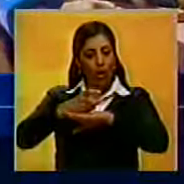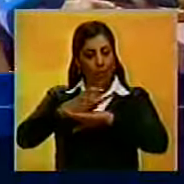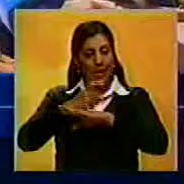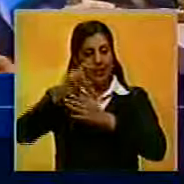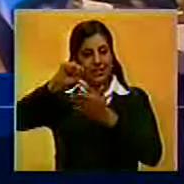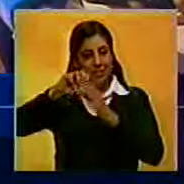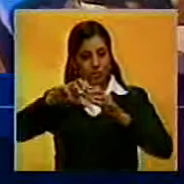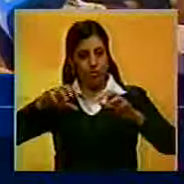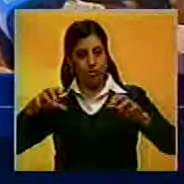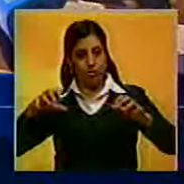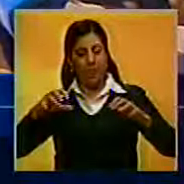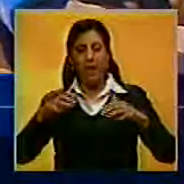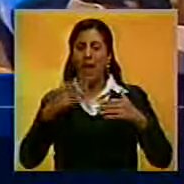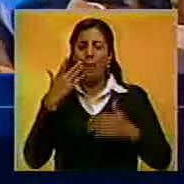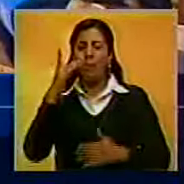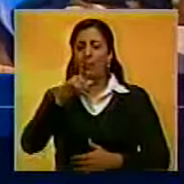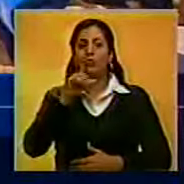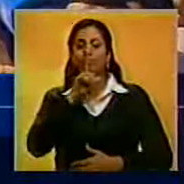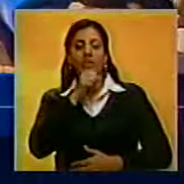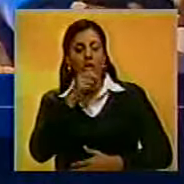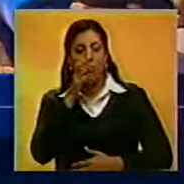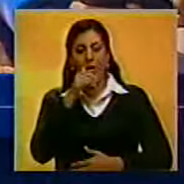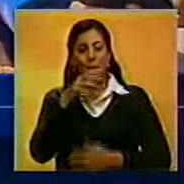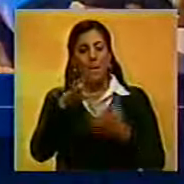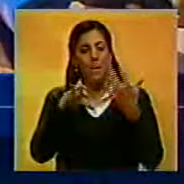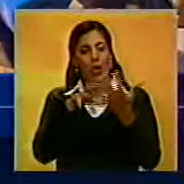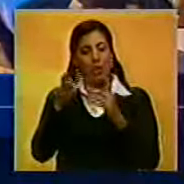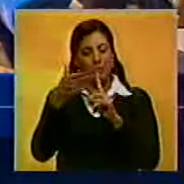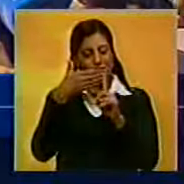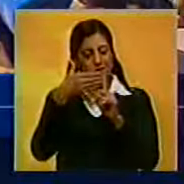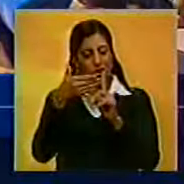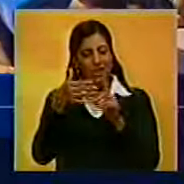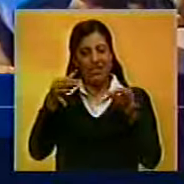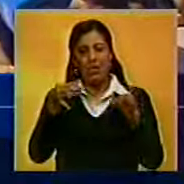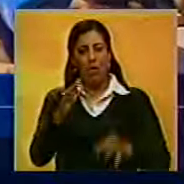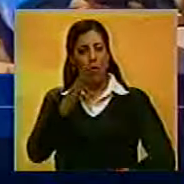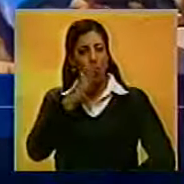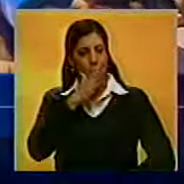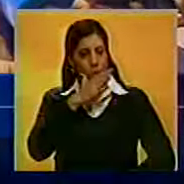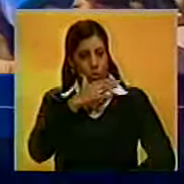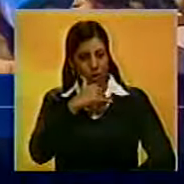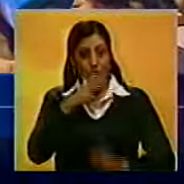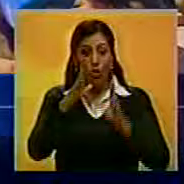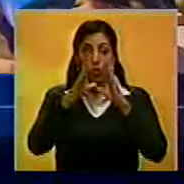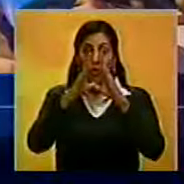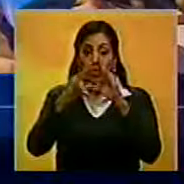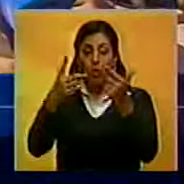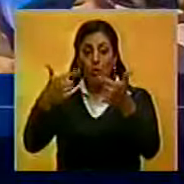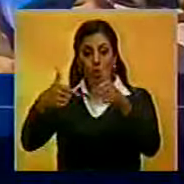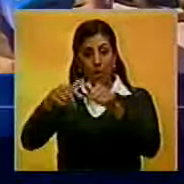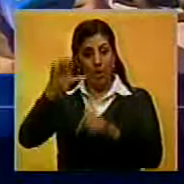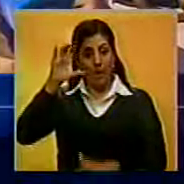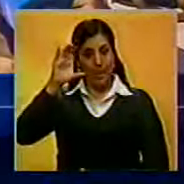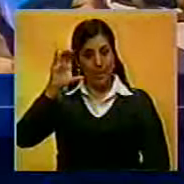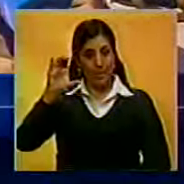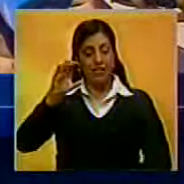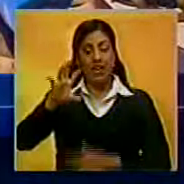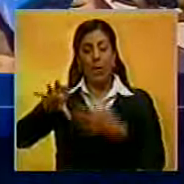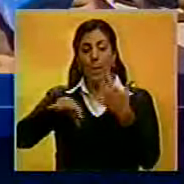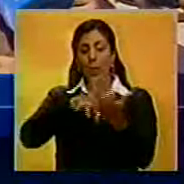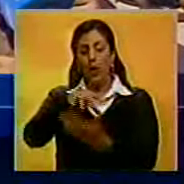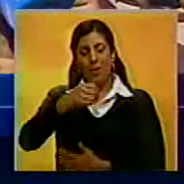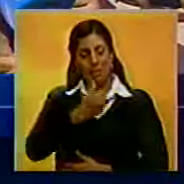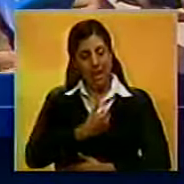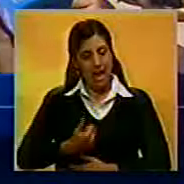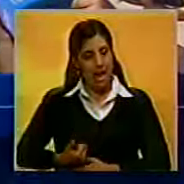descentralización. Para nadie es un secreto que el problema de la violencia, la inseguridad en todos los rincones del país, el problema del